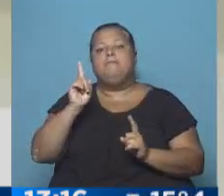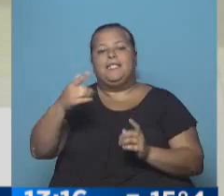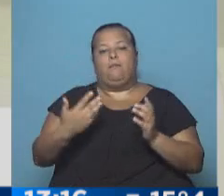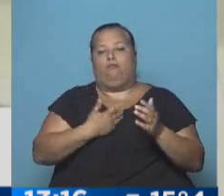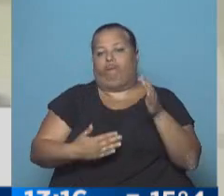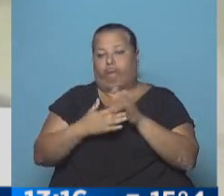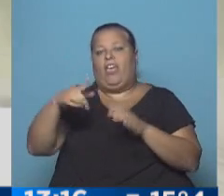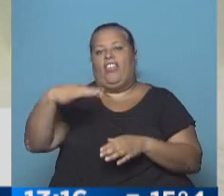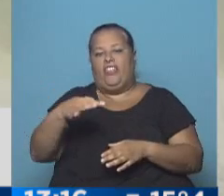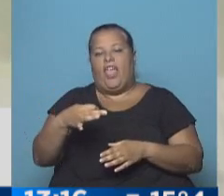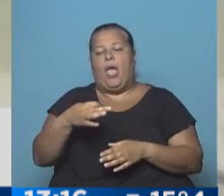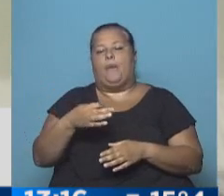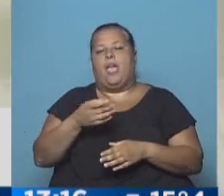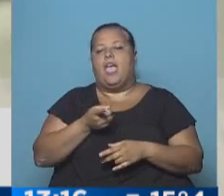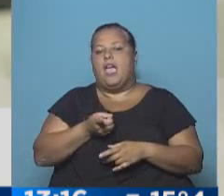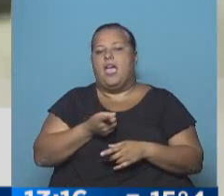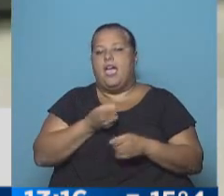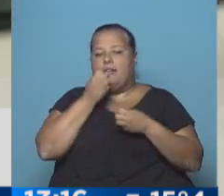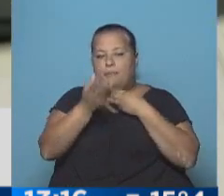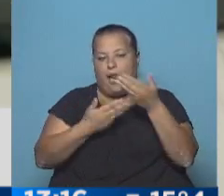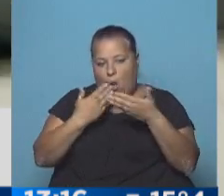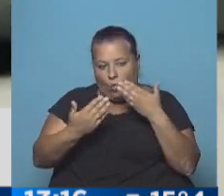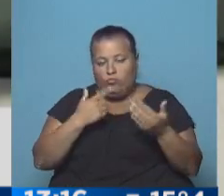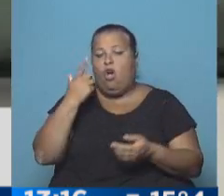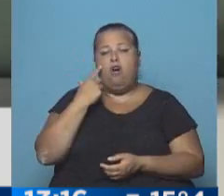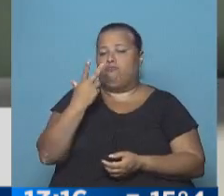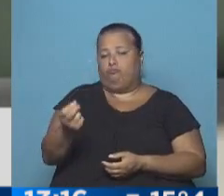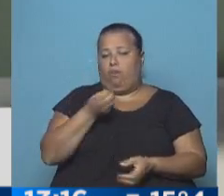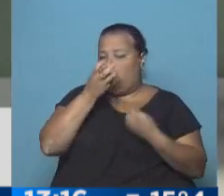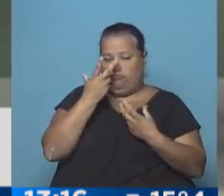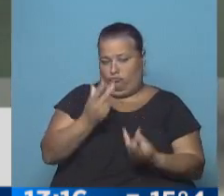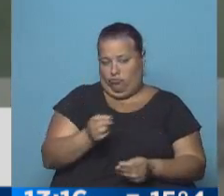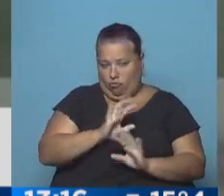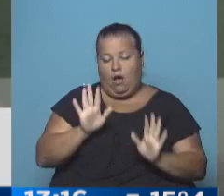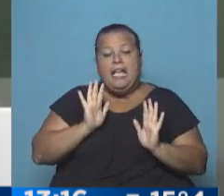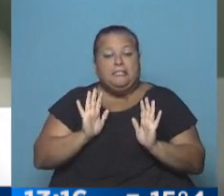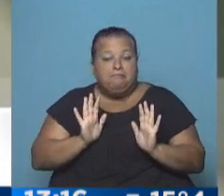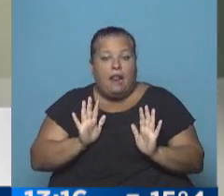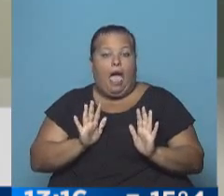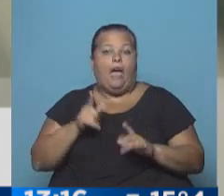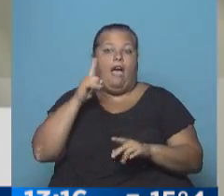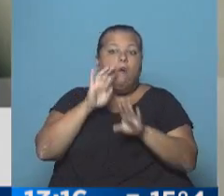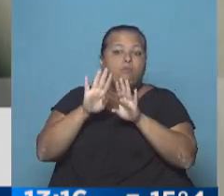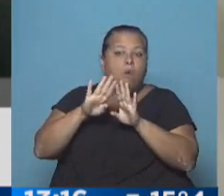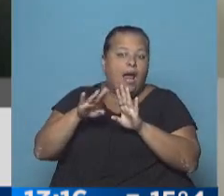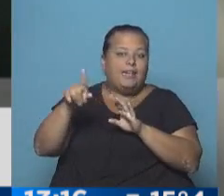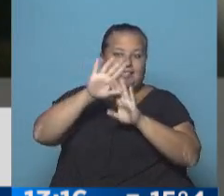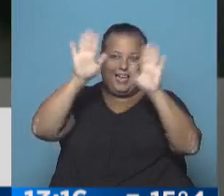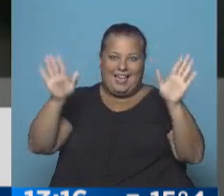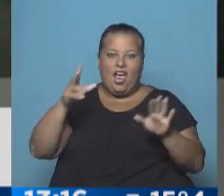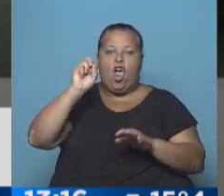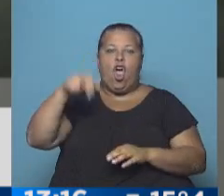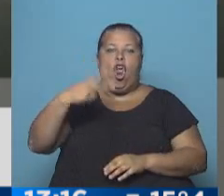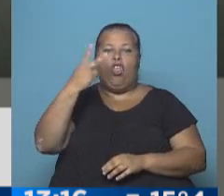titular, quien le tendría que haber llevado entonces la indagatoria adelante. Se negó a declarar, estamos esperando muy atentos a esta puerta, de Colón al